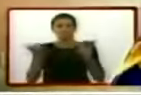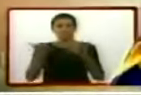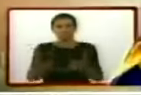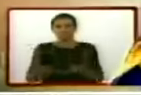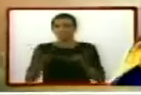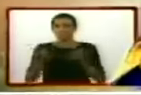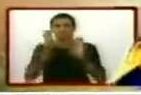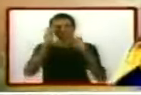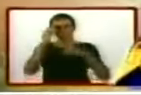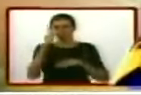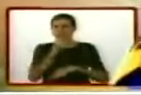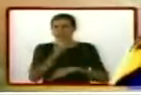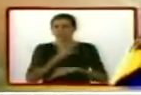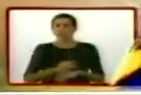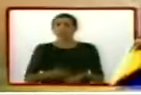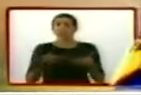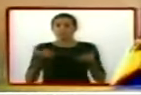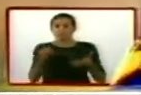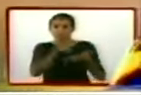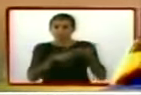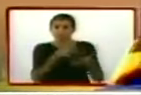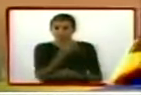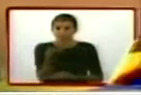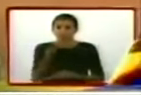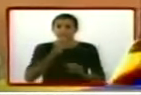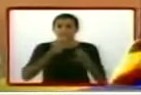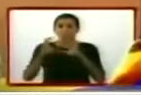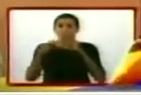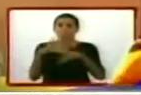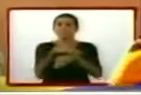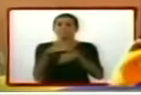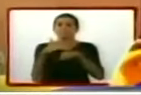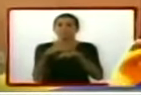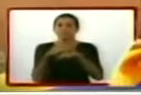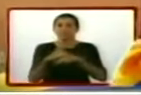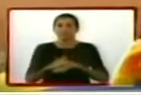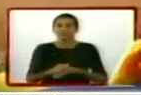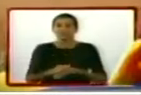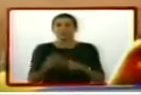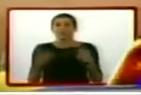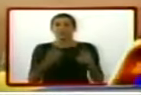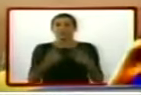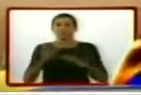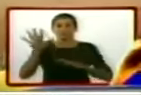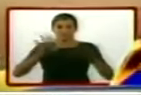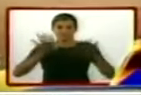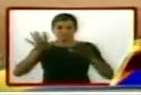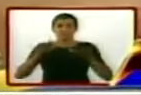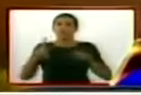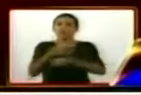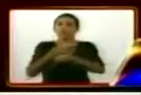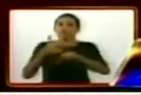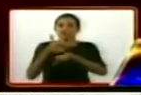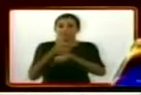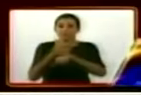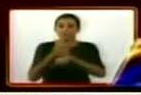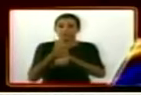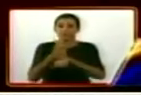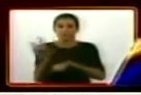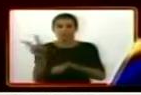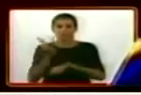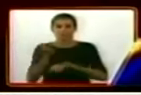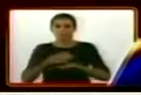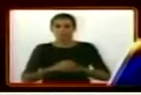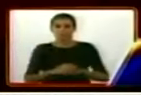Y a continuación leemos para ustedes comunicado del Ministerio del Poder Popular para Relaciones Exteriores. El gobierno de la República Bolivariana de